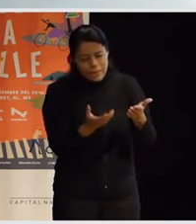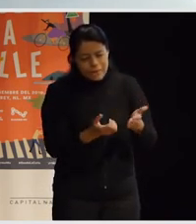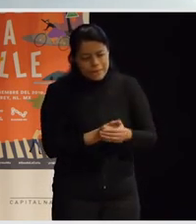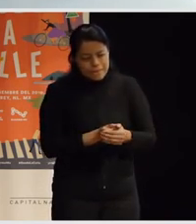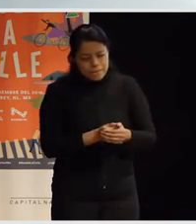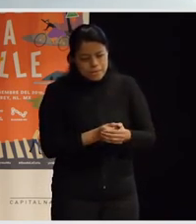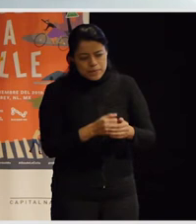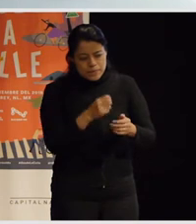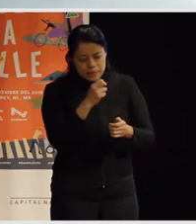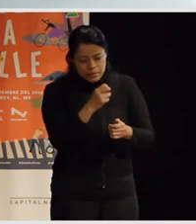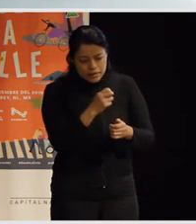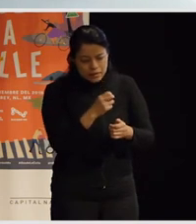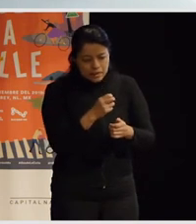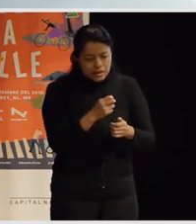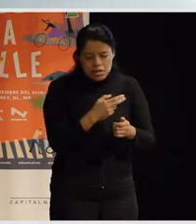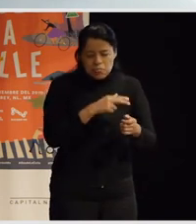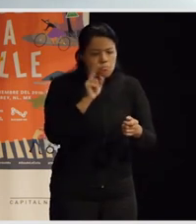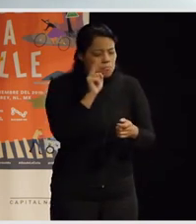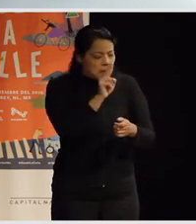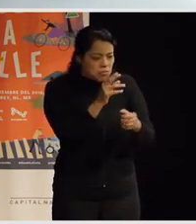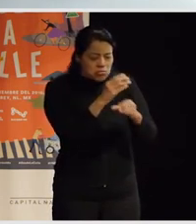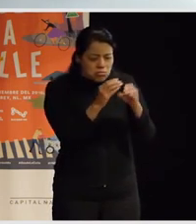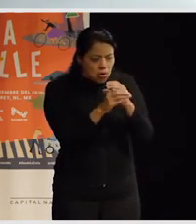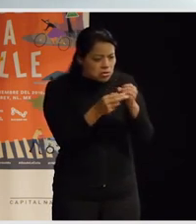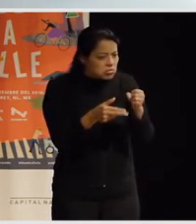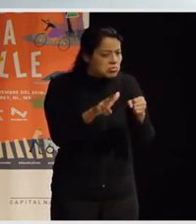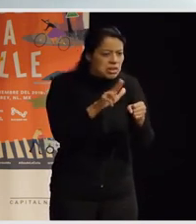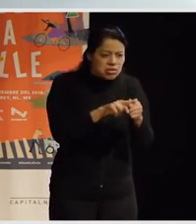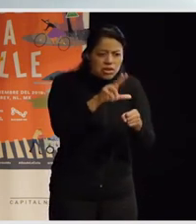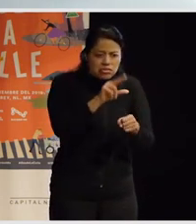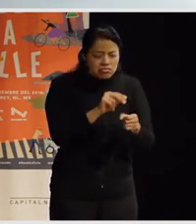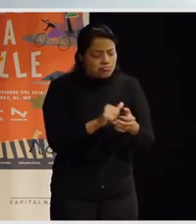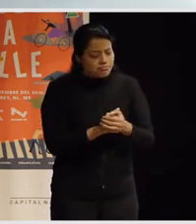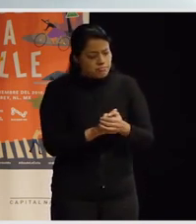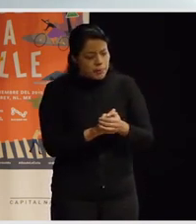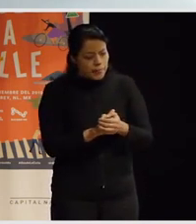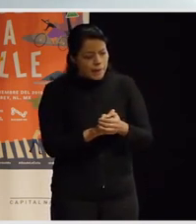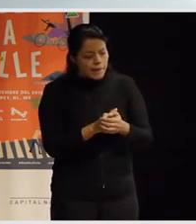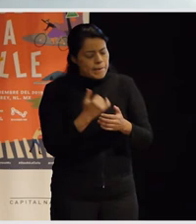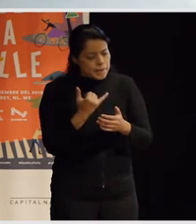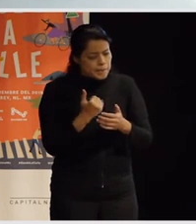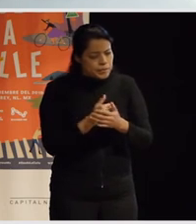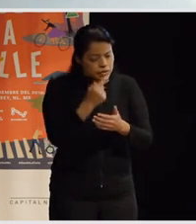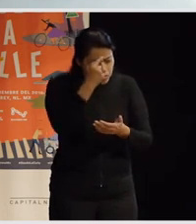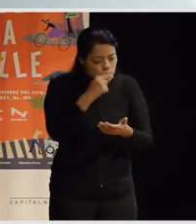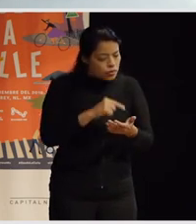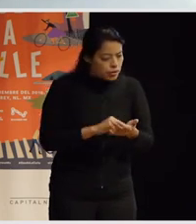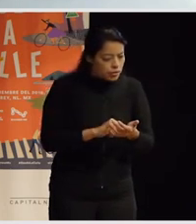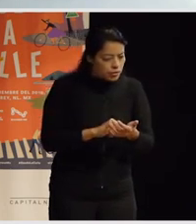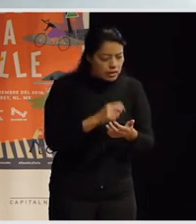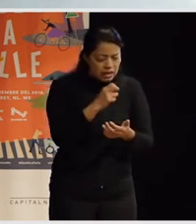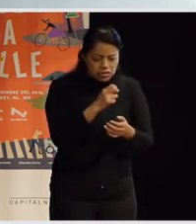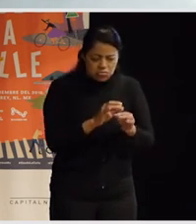y que sostiene que naturalicemos cuestiones que hay que deconstruir ¿no? o sea y y yo creo que eso es